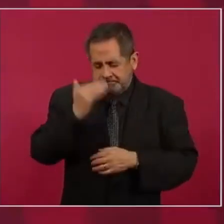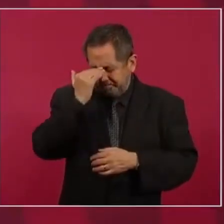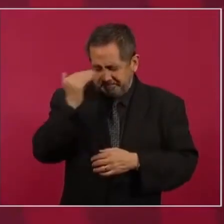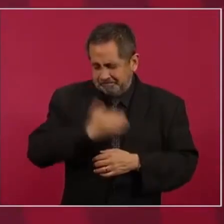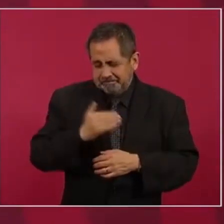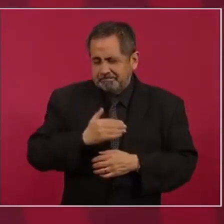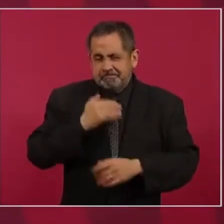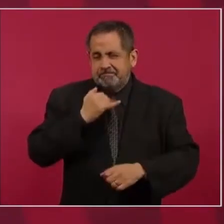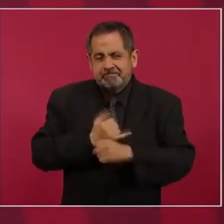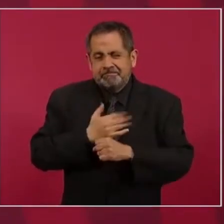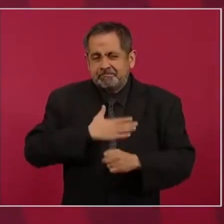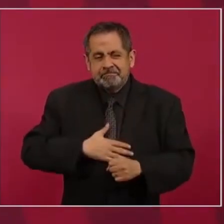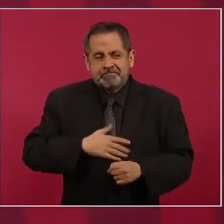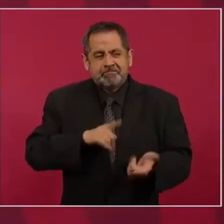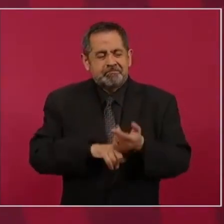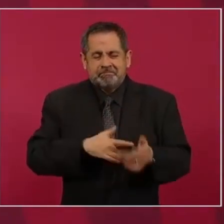inhumana.